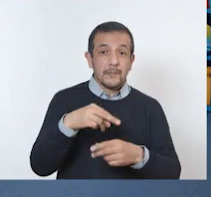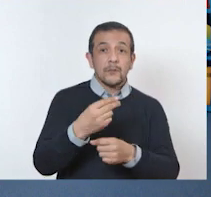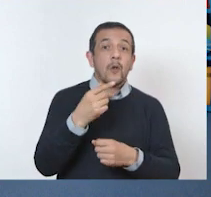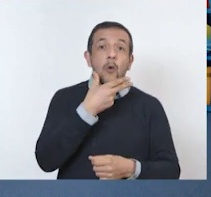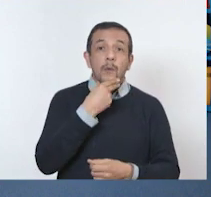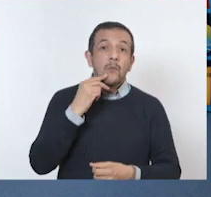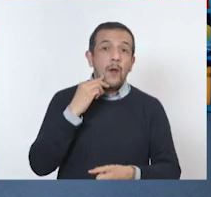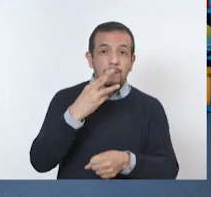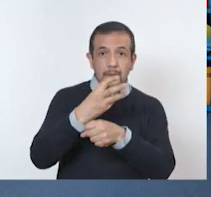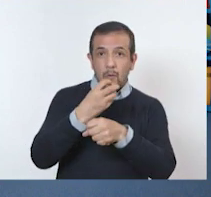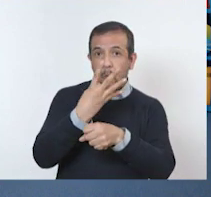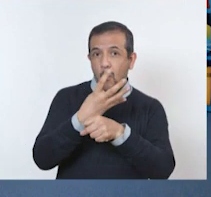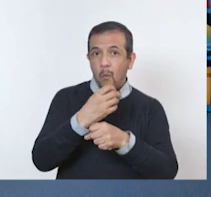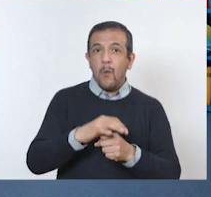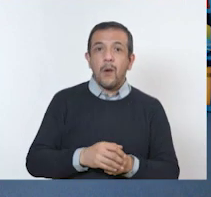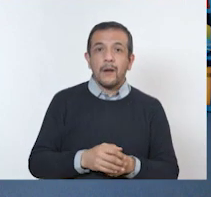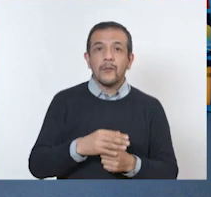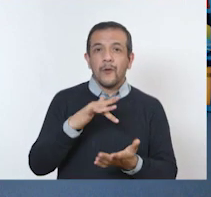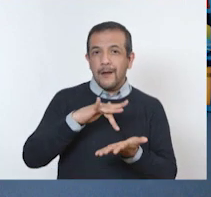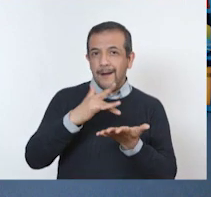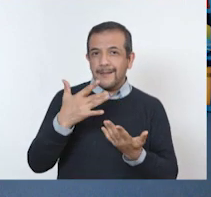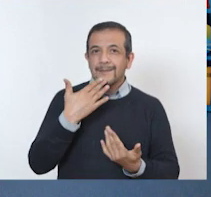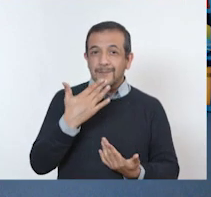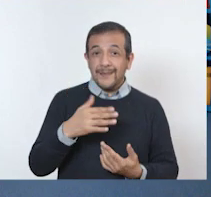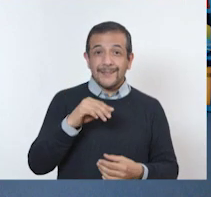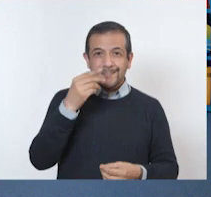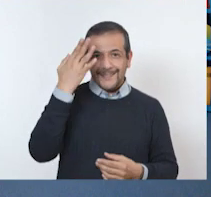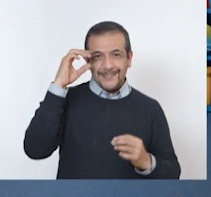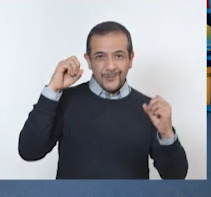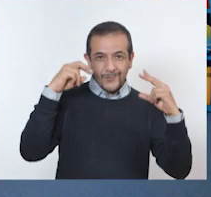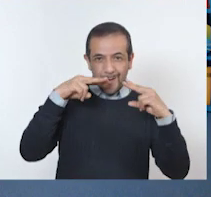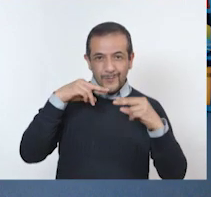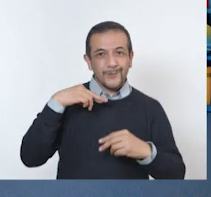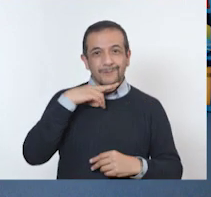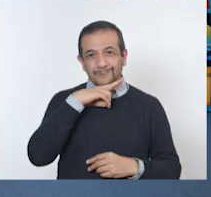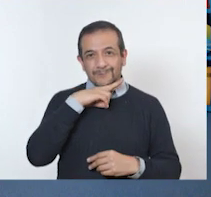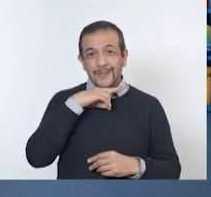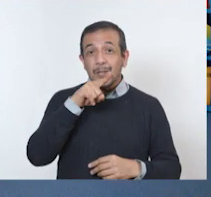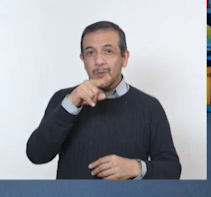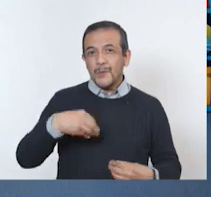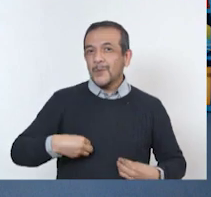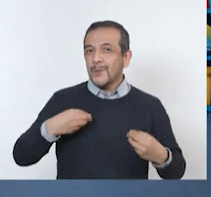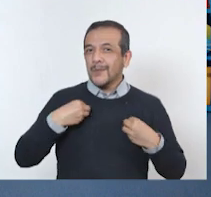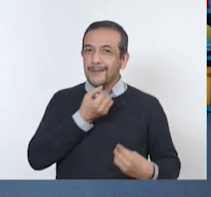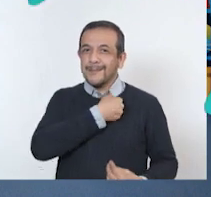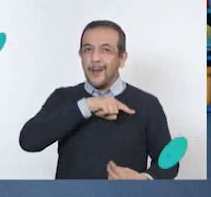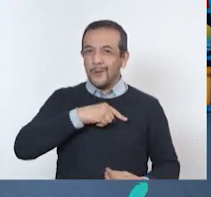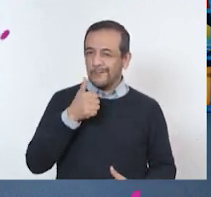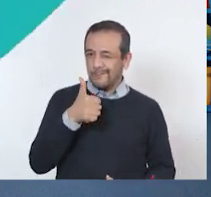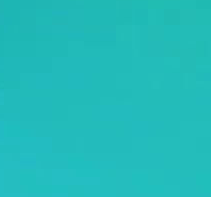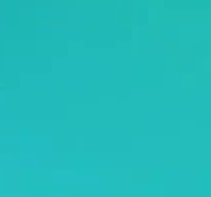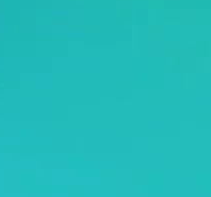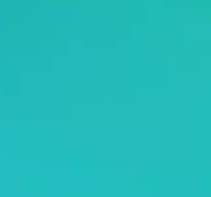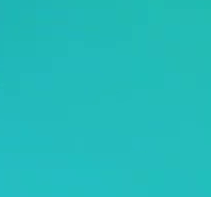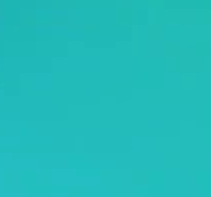de tercero y cuarto grado de primaria y niños. Ya lo saben. Hasta pronto y vive saludablemente.